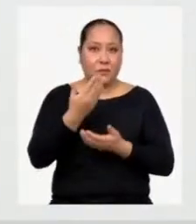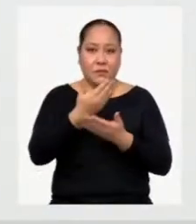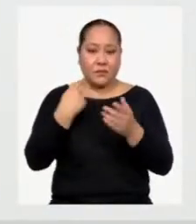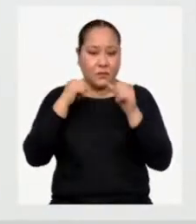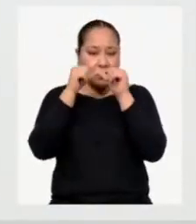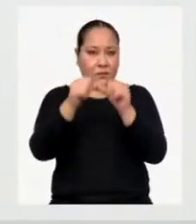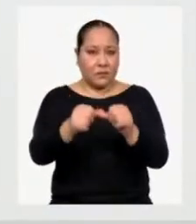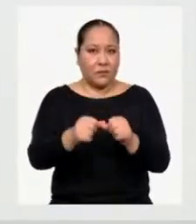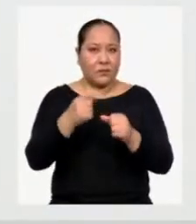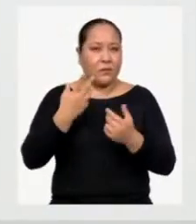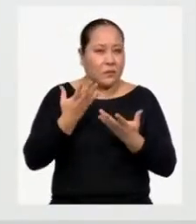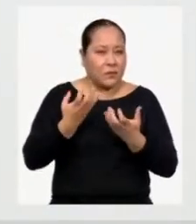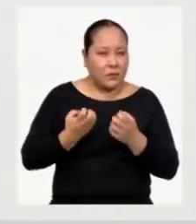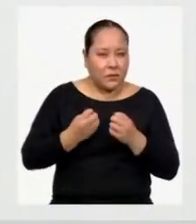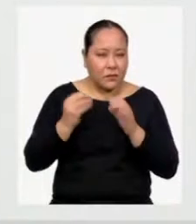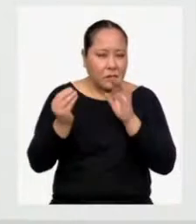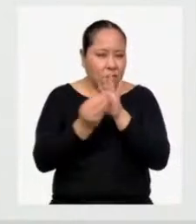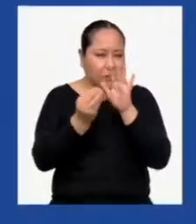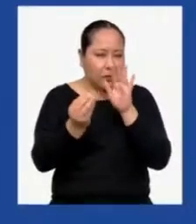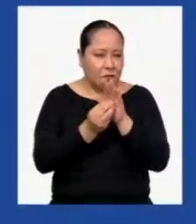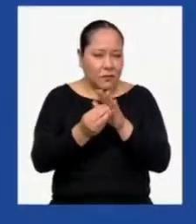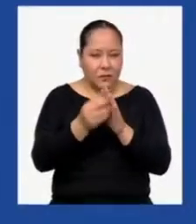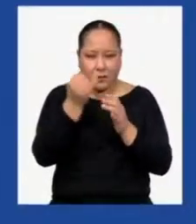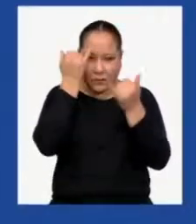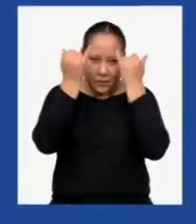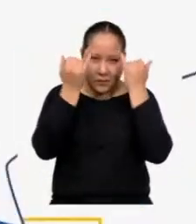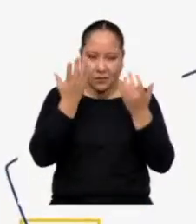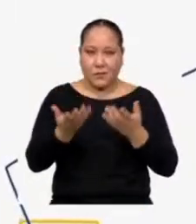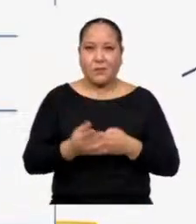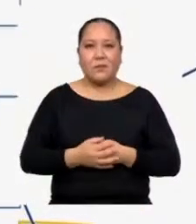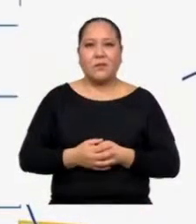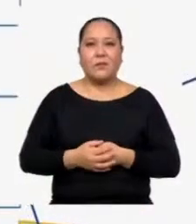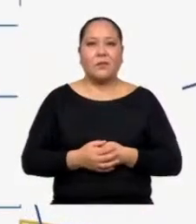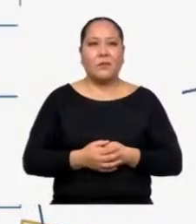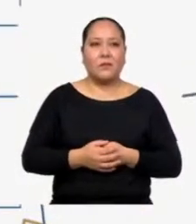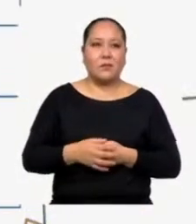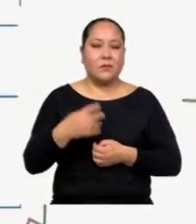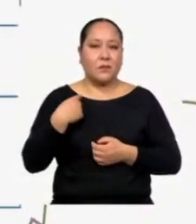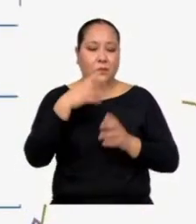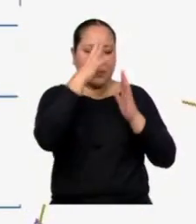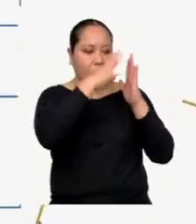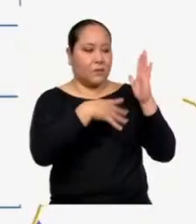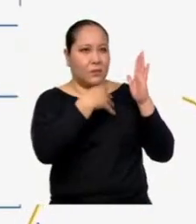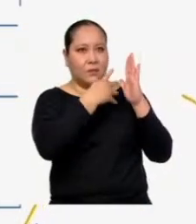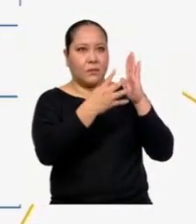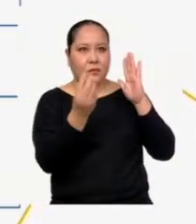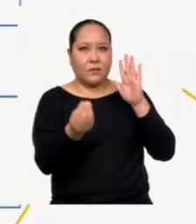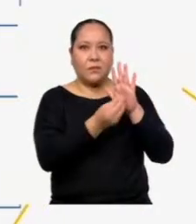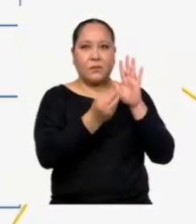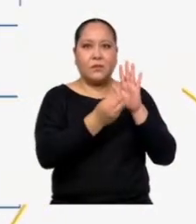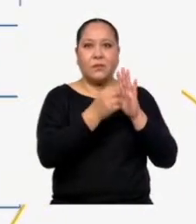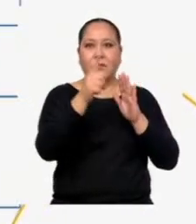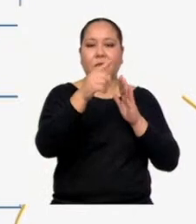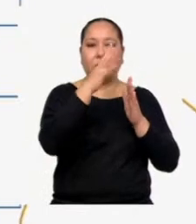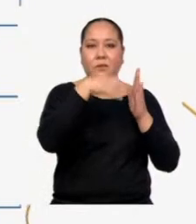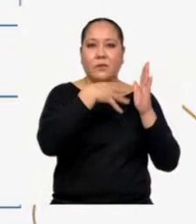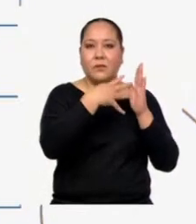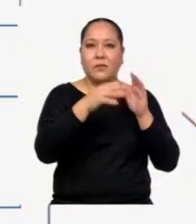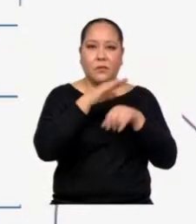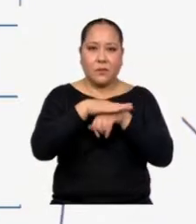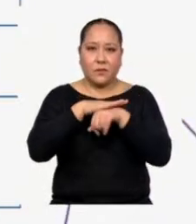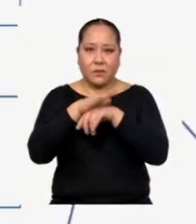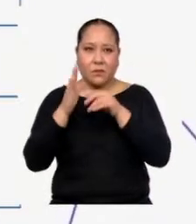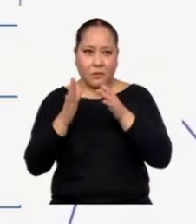Me gustaría hacer un par de pequeñas observaciones He hecho un par de anotaciones en tu versión de borrador